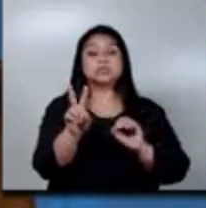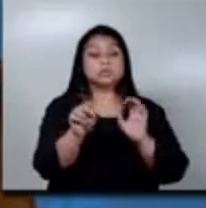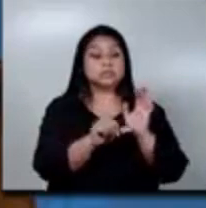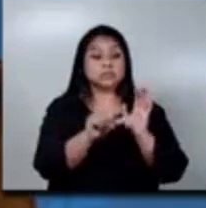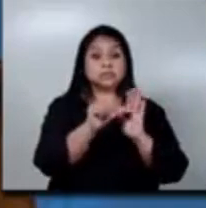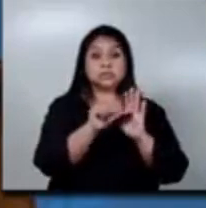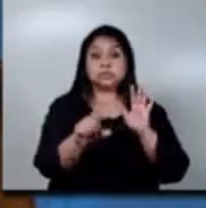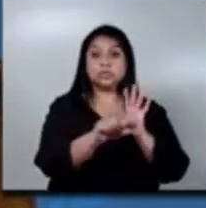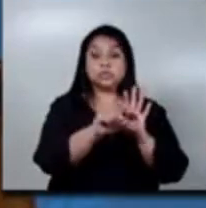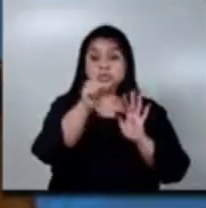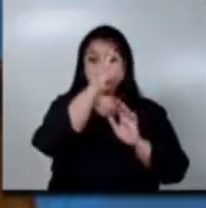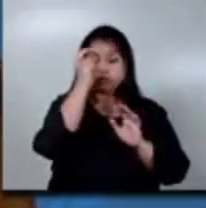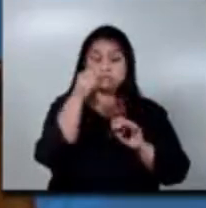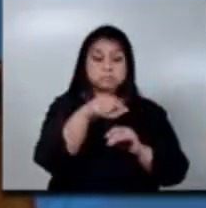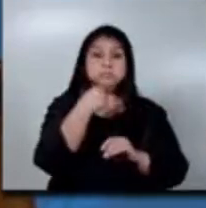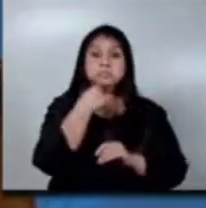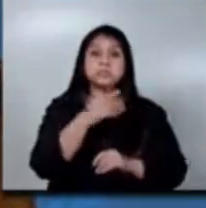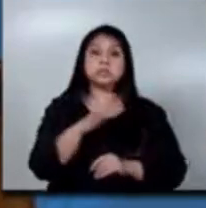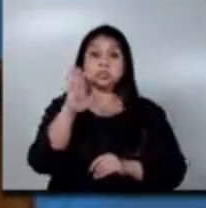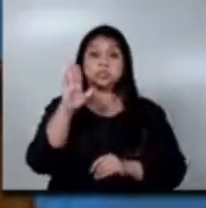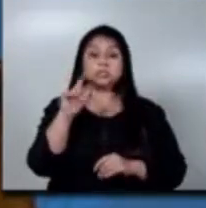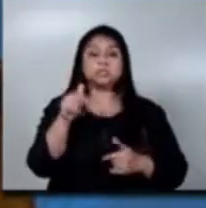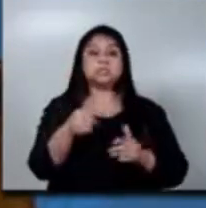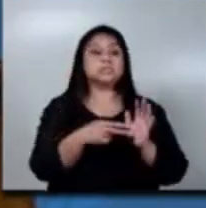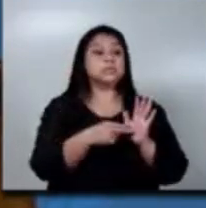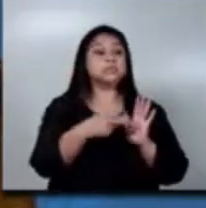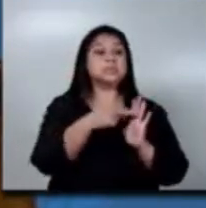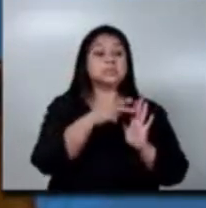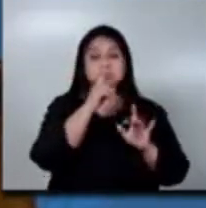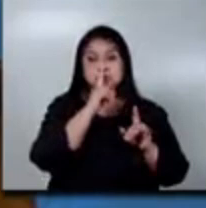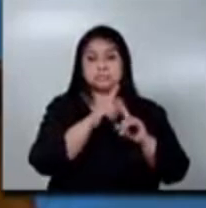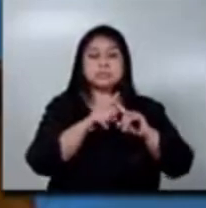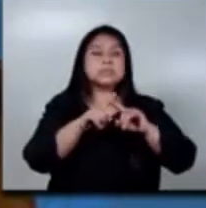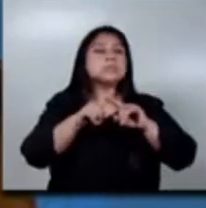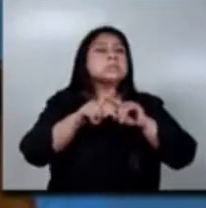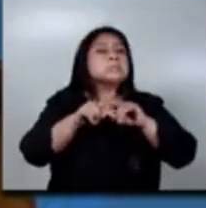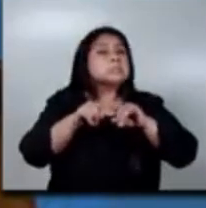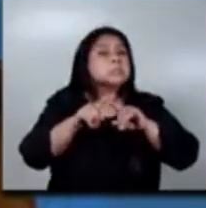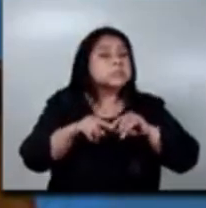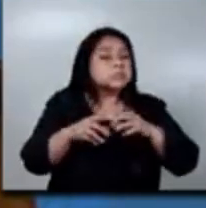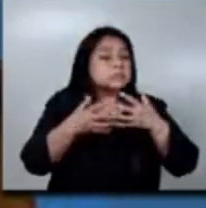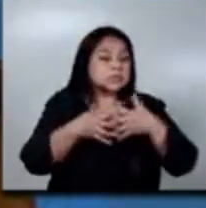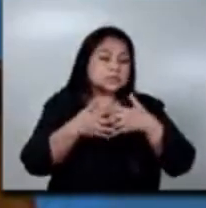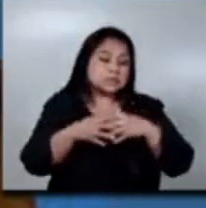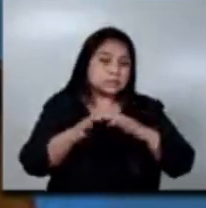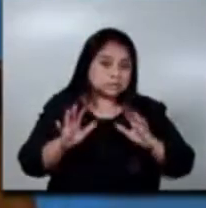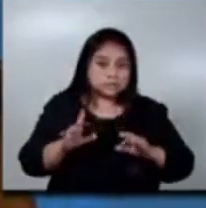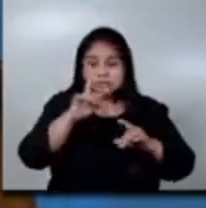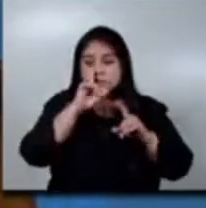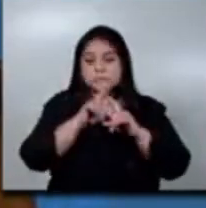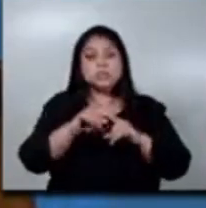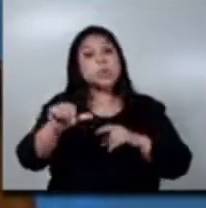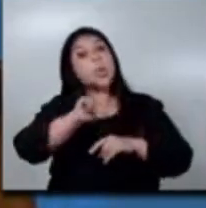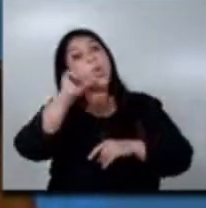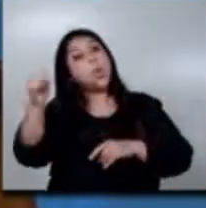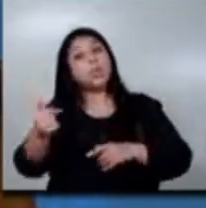incumplimiento de la normativa que pueden oscilar dependiendo del caso muy particular de la empresa y del nivel de otros incumplimientos que